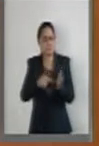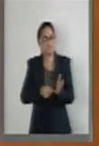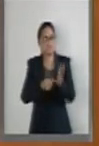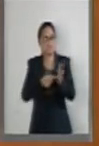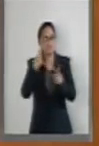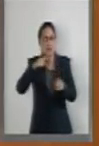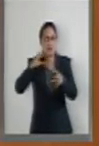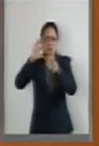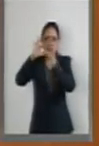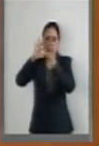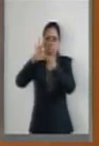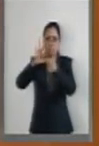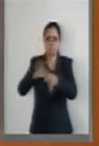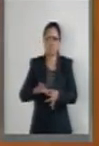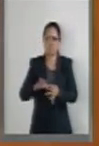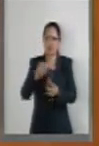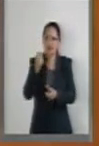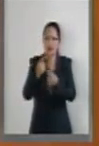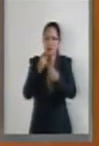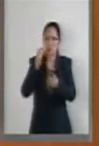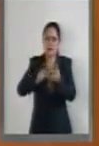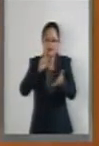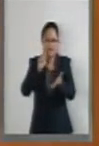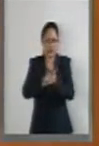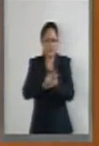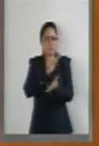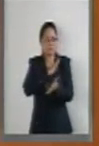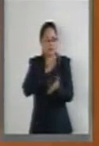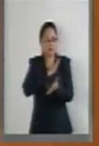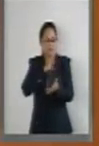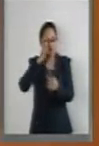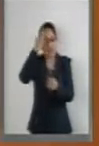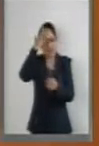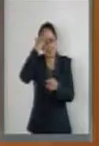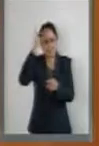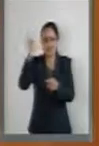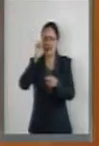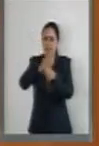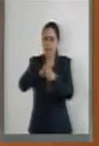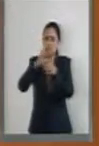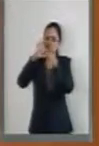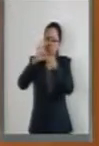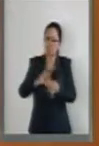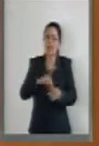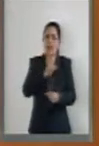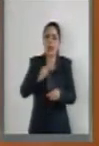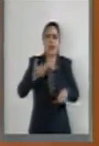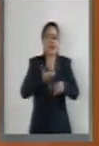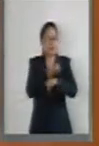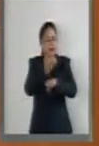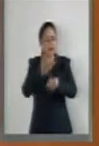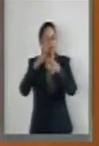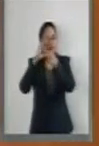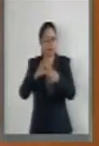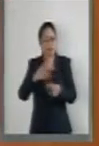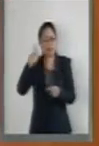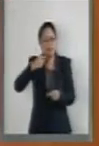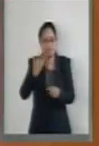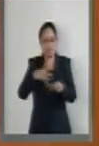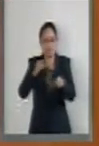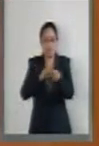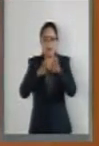que es de la mayor importancia y trascendencia para las personas con discapacidad. Es cierto que hemos